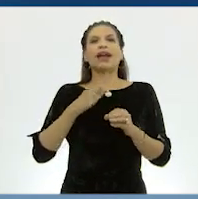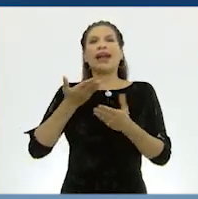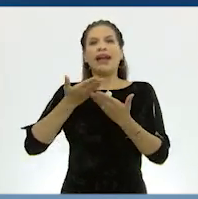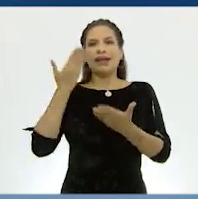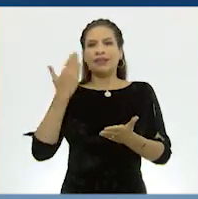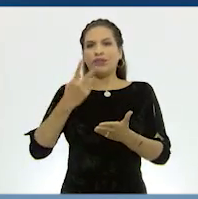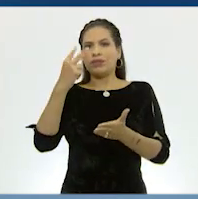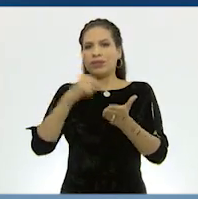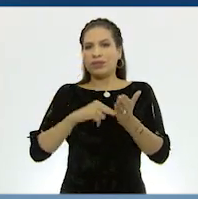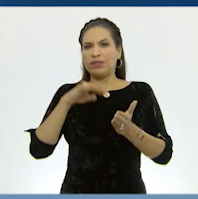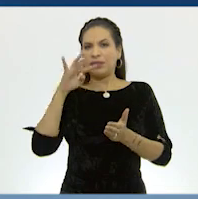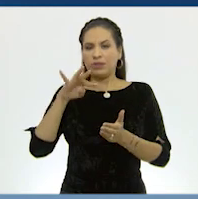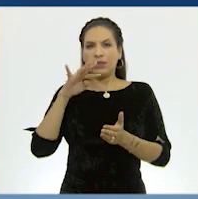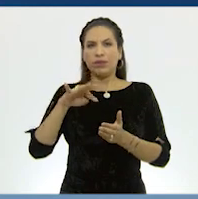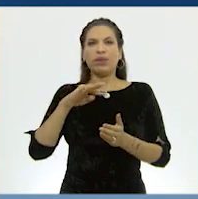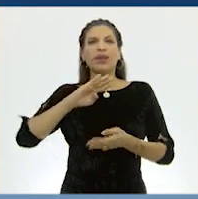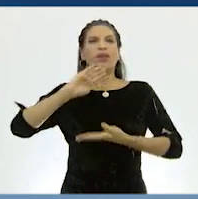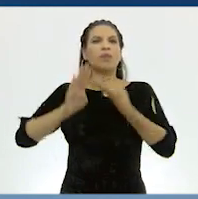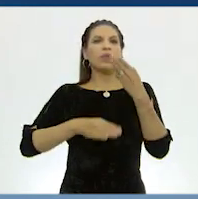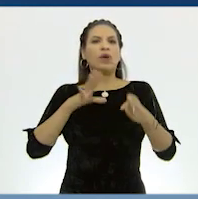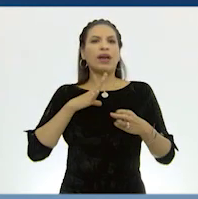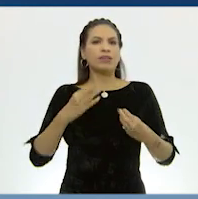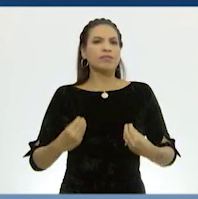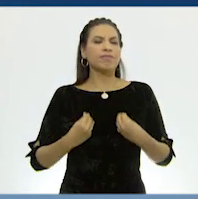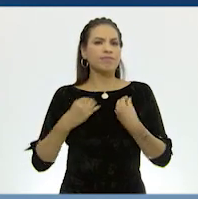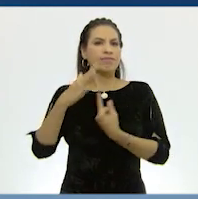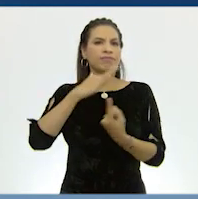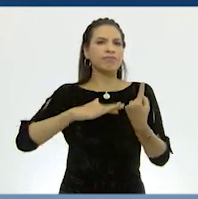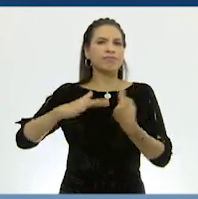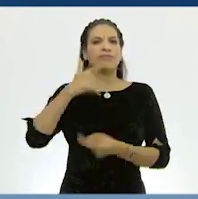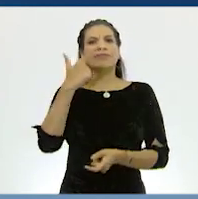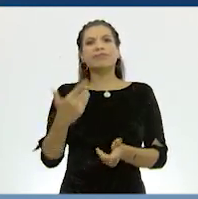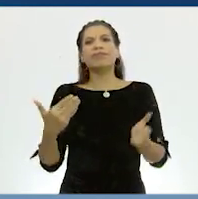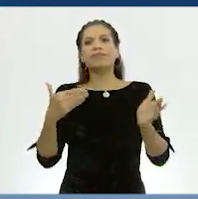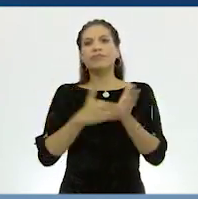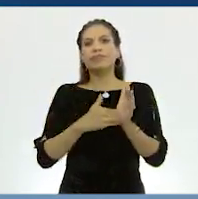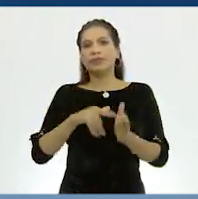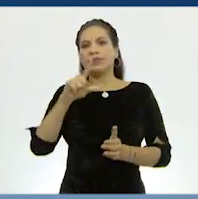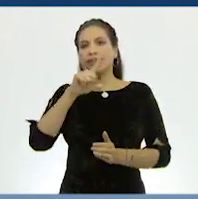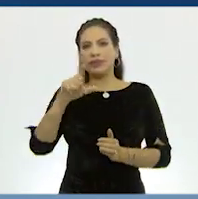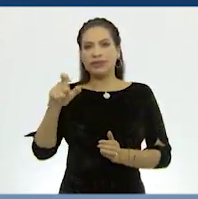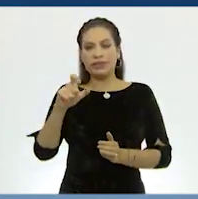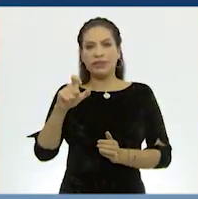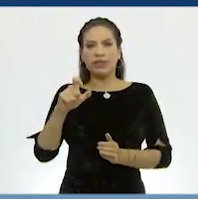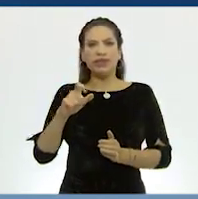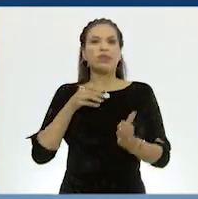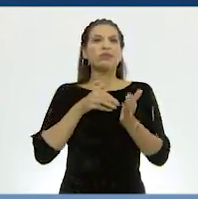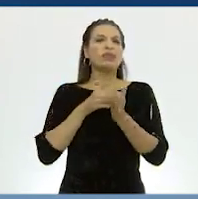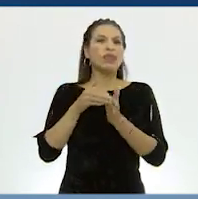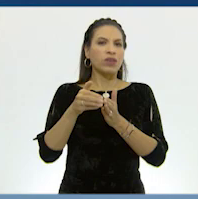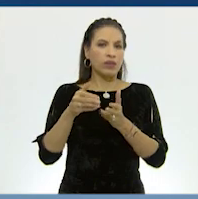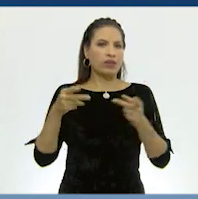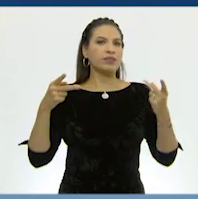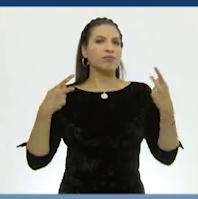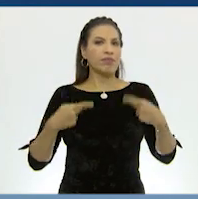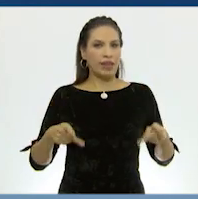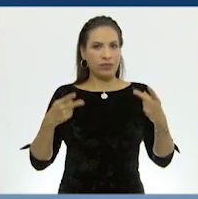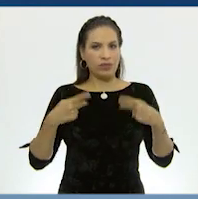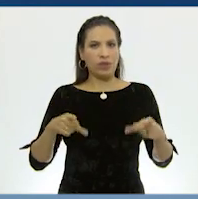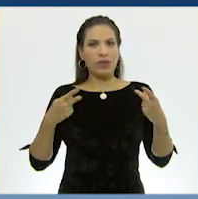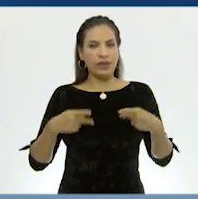2019, en el mundo habitábamos 7.700 millones de